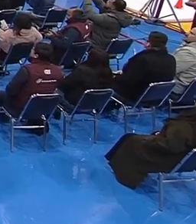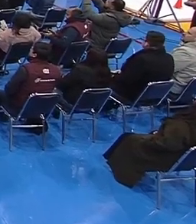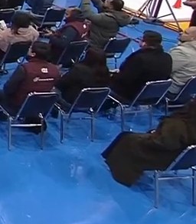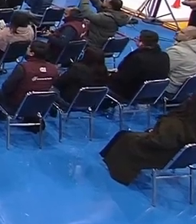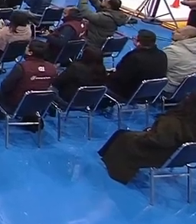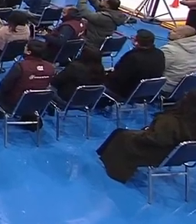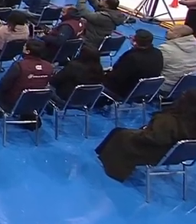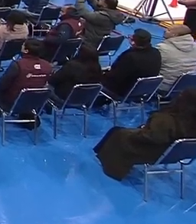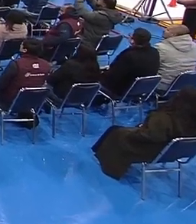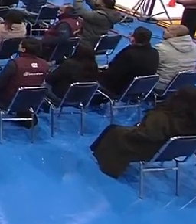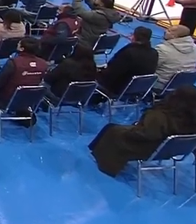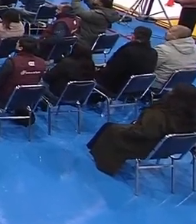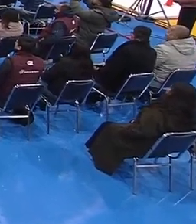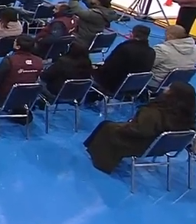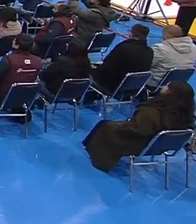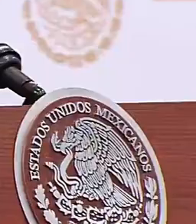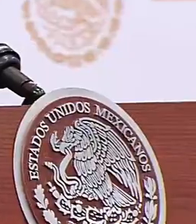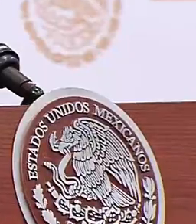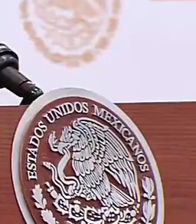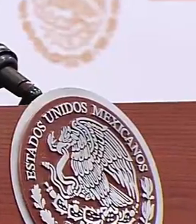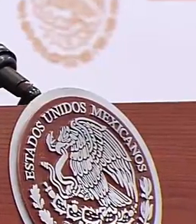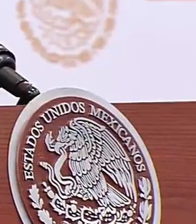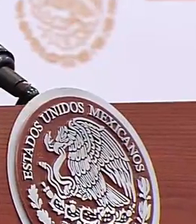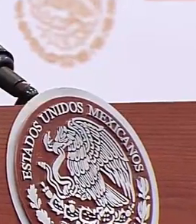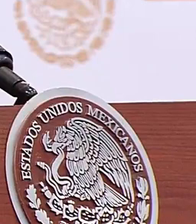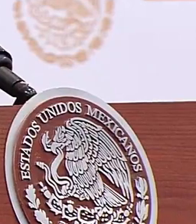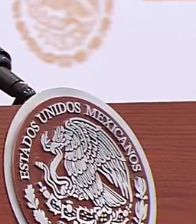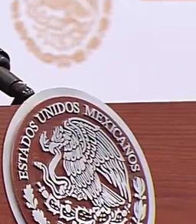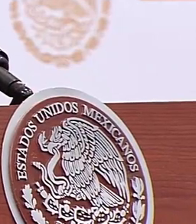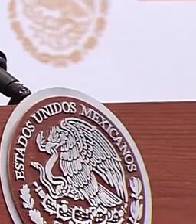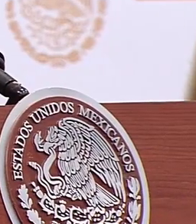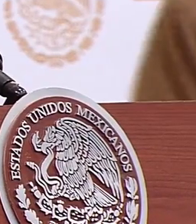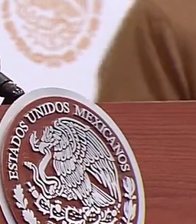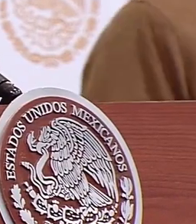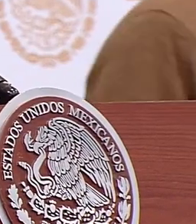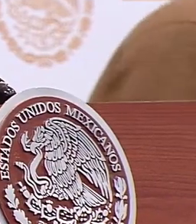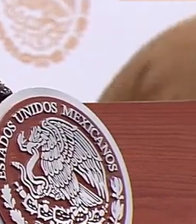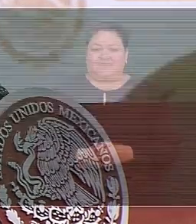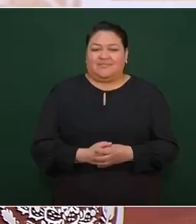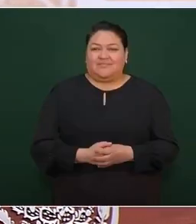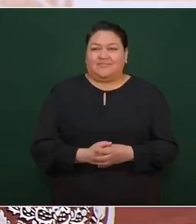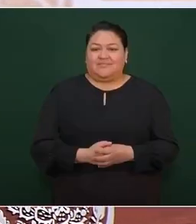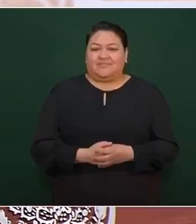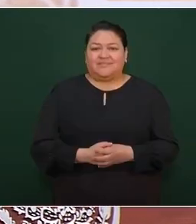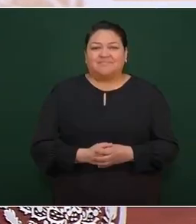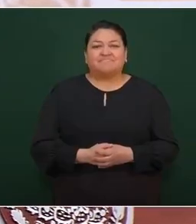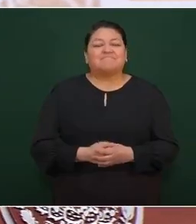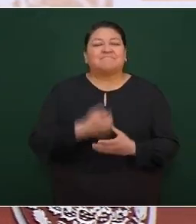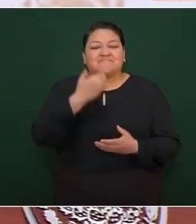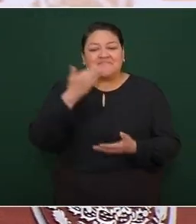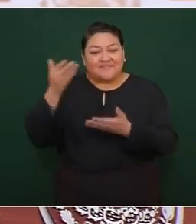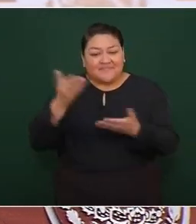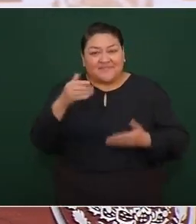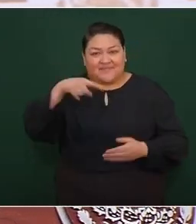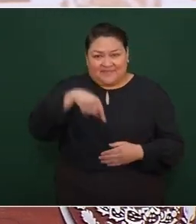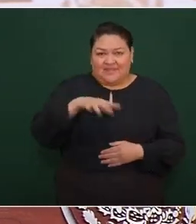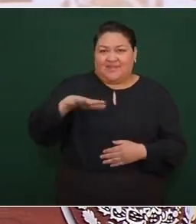Vamos a informar aquí en Oriental,